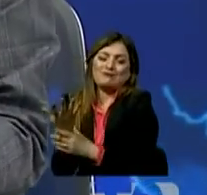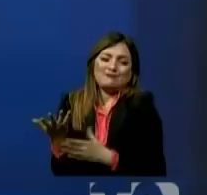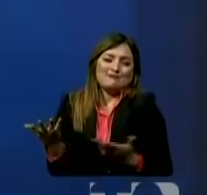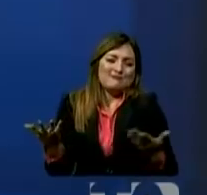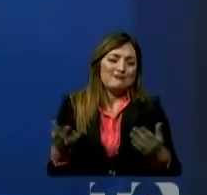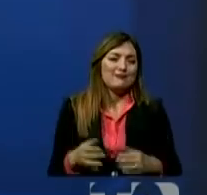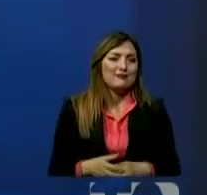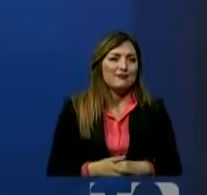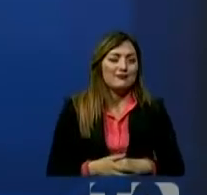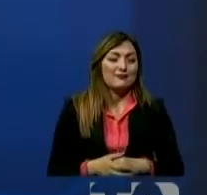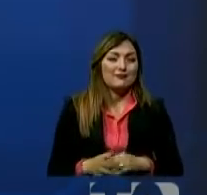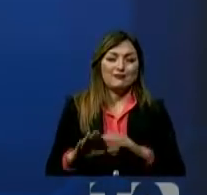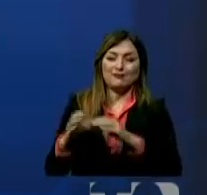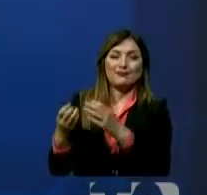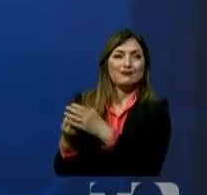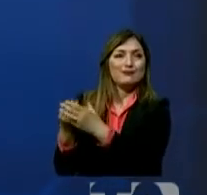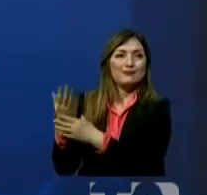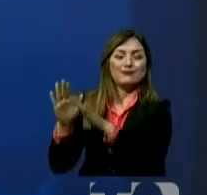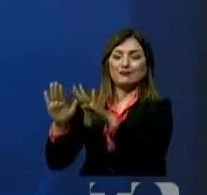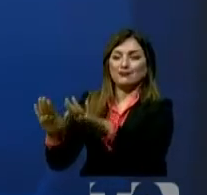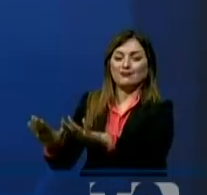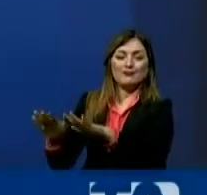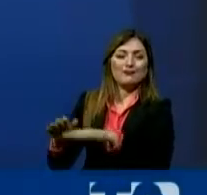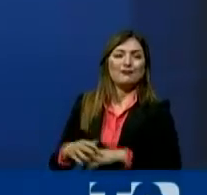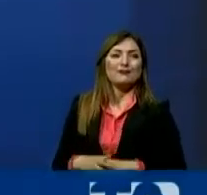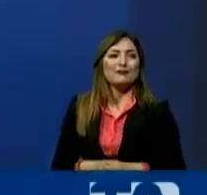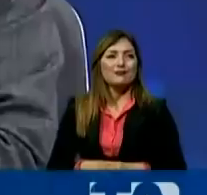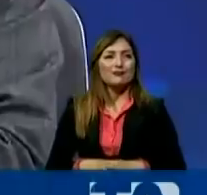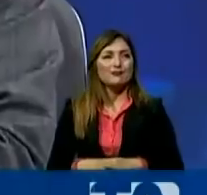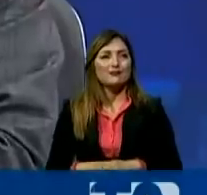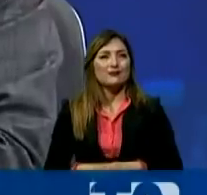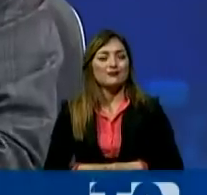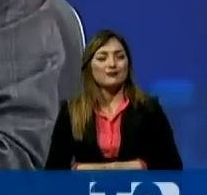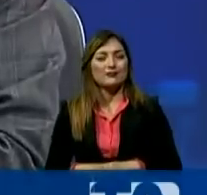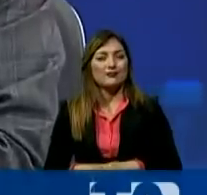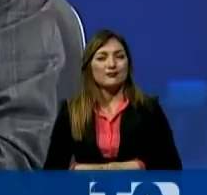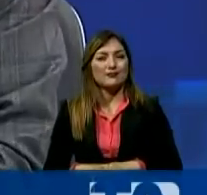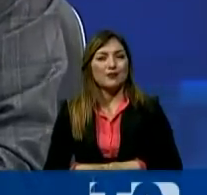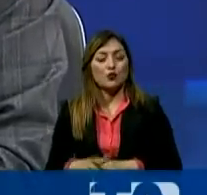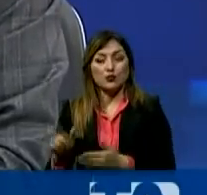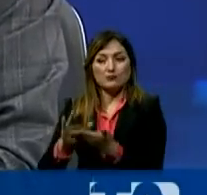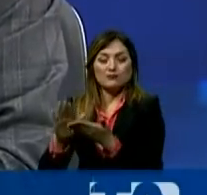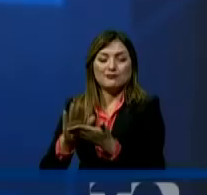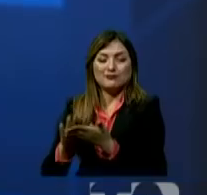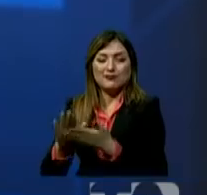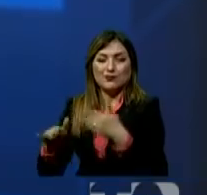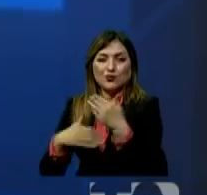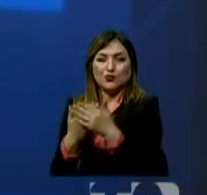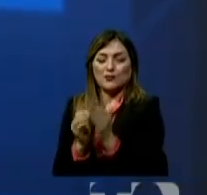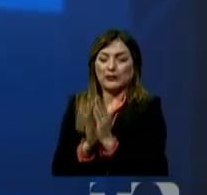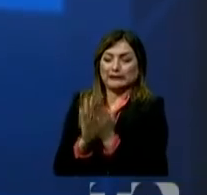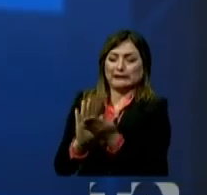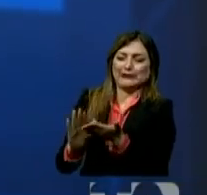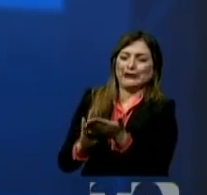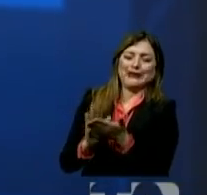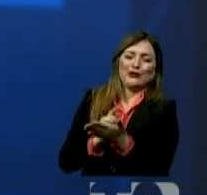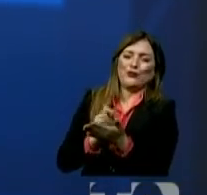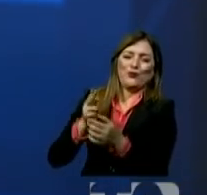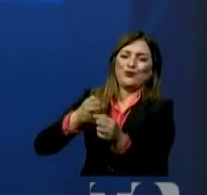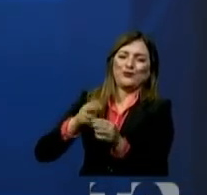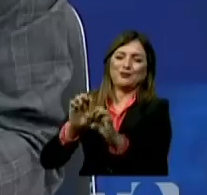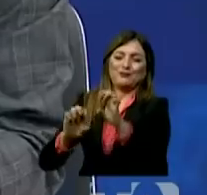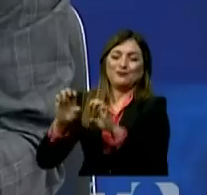entonces esa comisión queda como quiera en el limbo. O sea, ¿ustedes sí se van a excusar? Claro, todos tenemos que excusarnos.